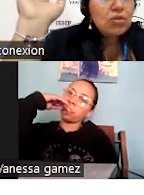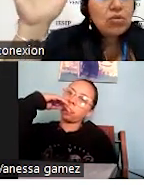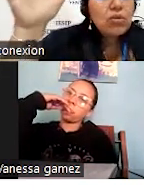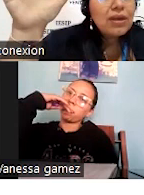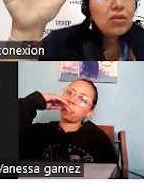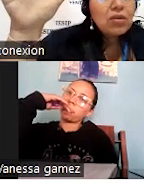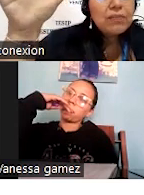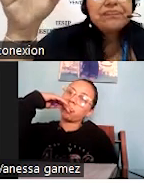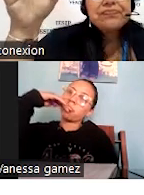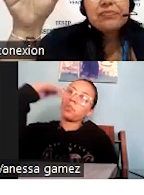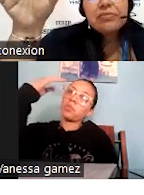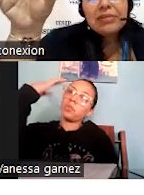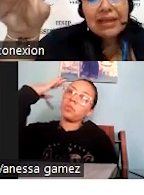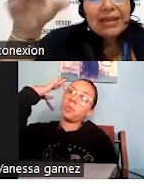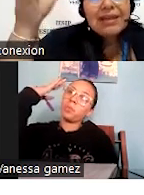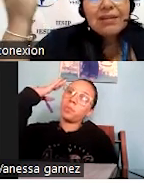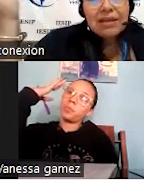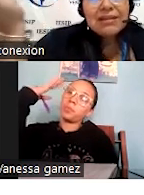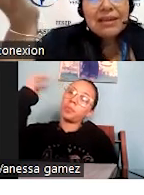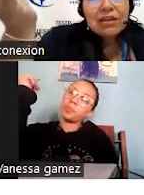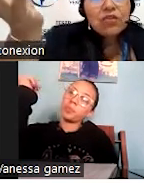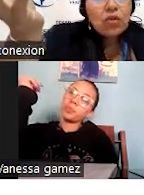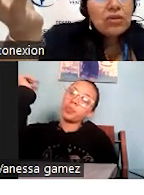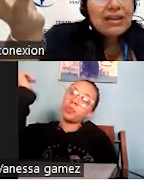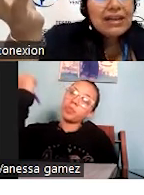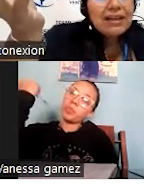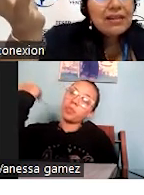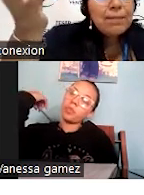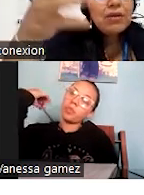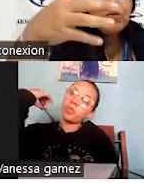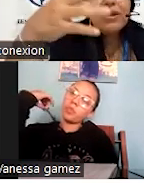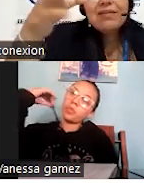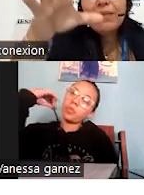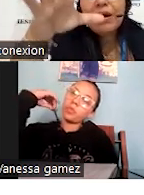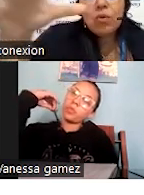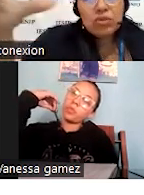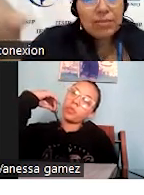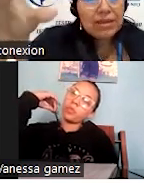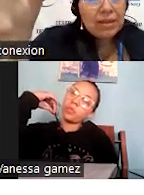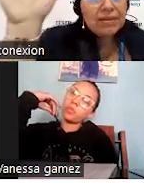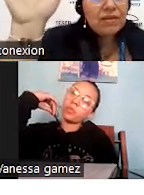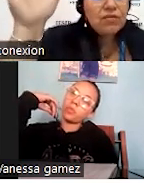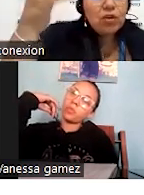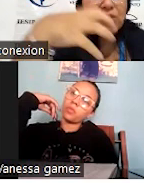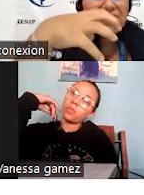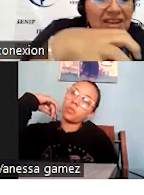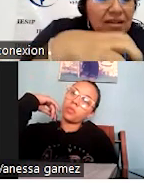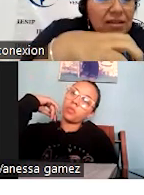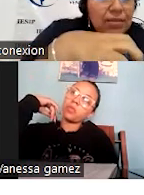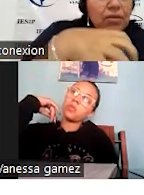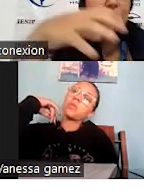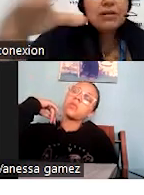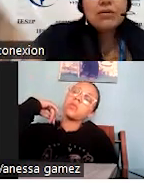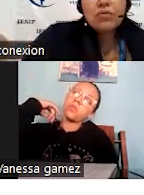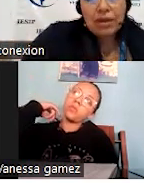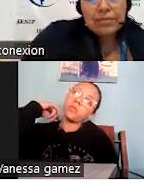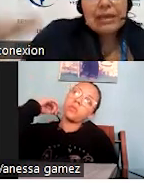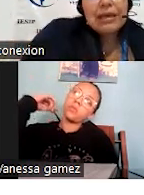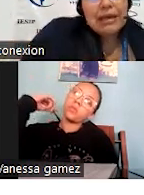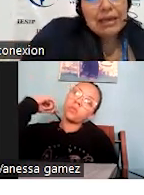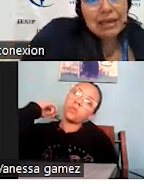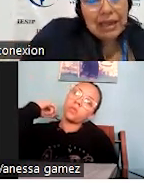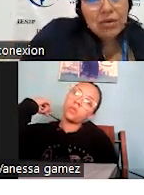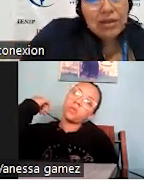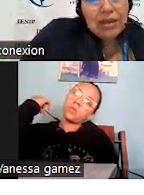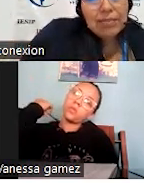arquitectos, todos ellos tienen interacción con el cliente, pero es bajo un tema en específico, no es directamente con el, o sea,